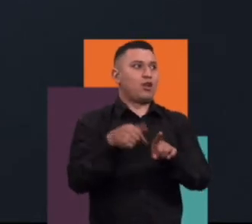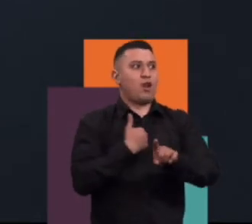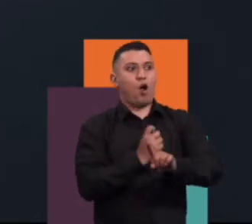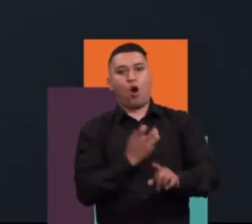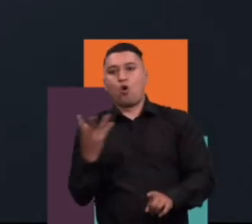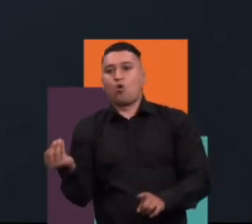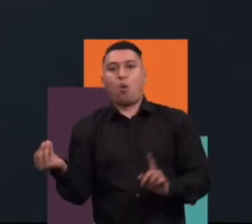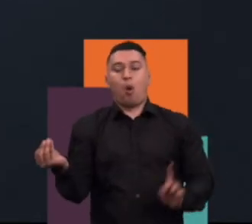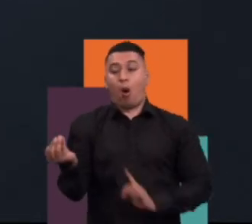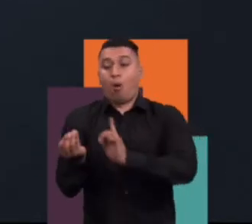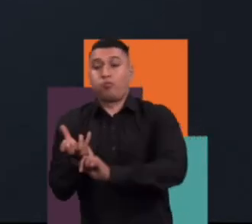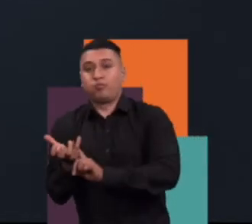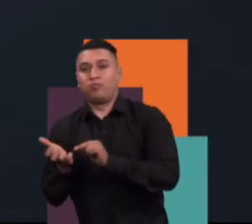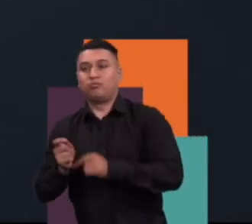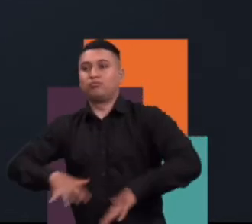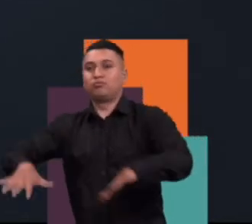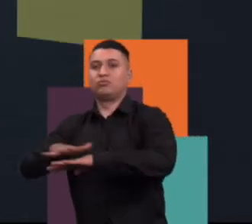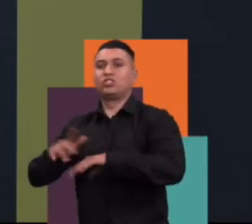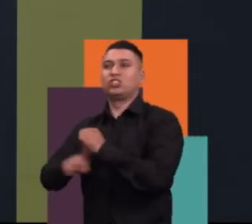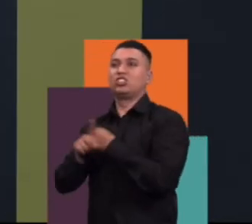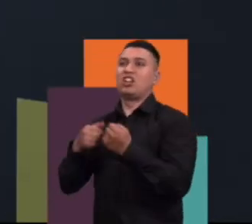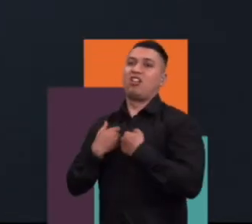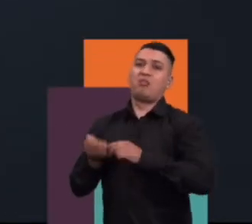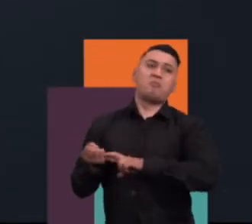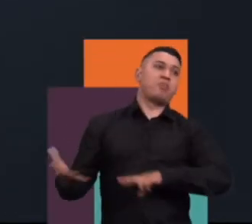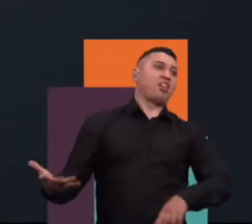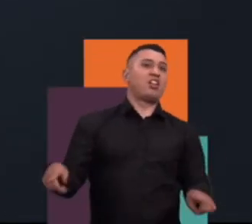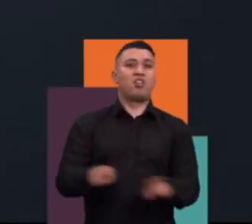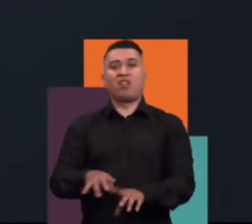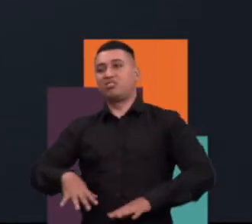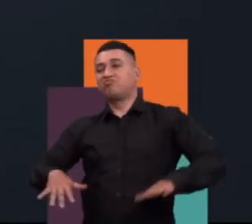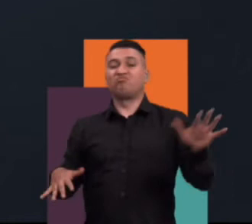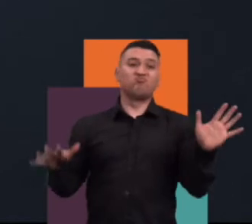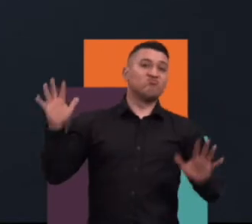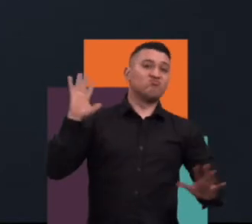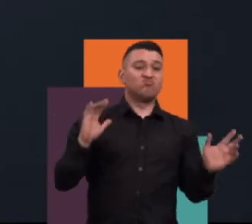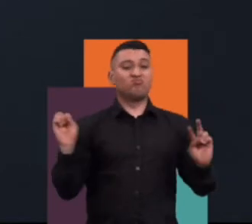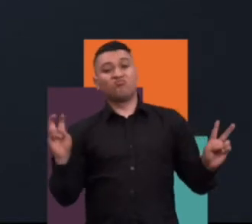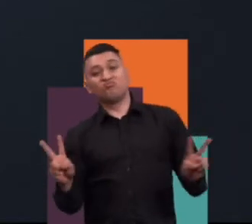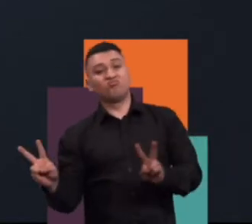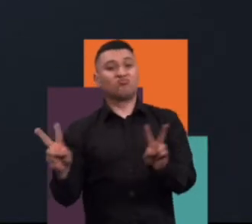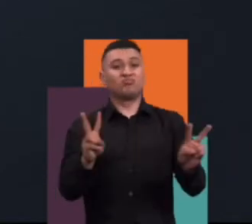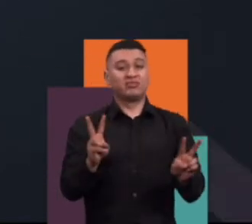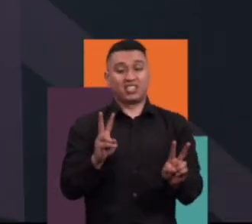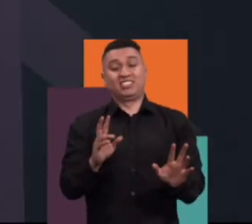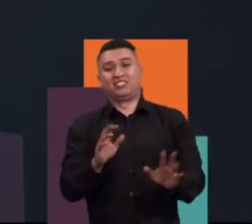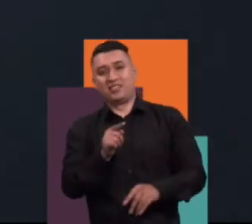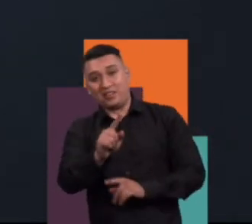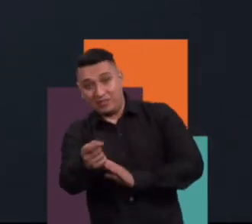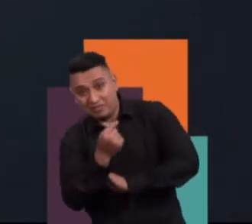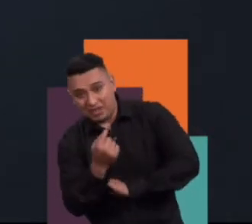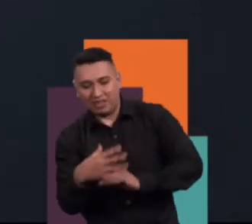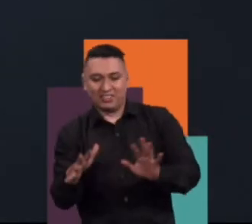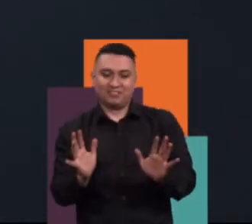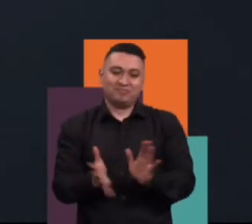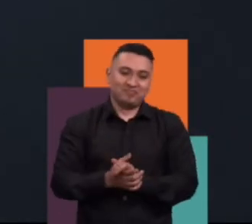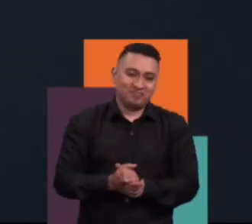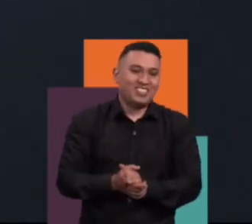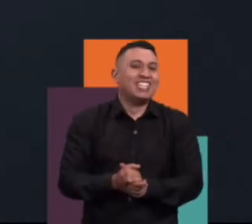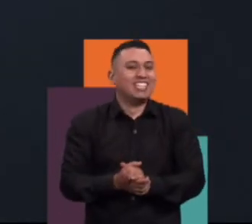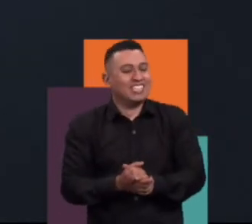de Desadaptados Sociales, porque nosotros empezamos a hacer aventura de montaña en el año 73, exactamente.